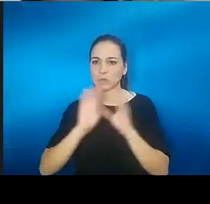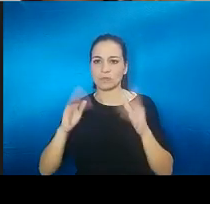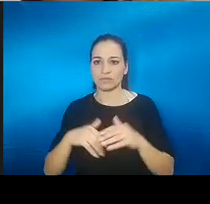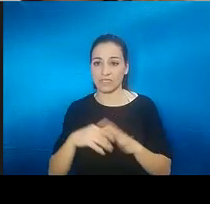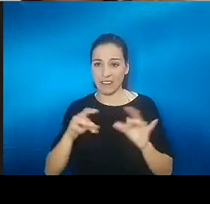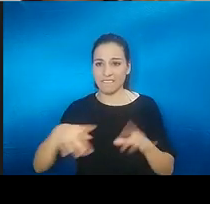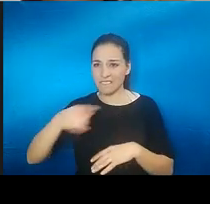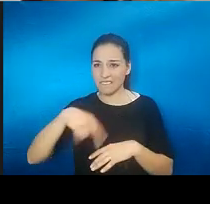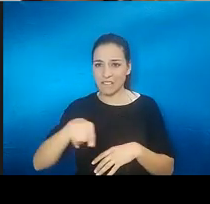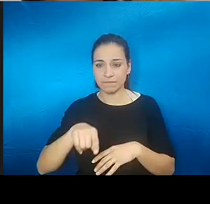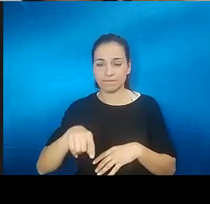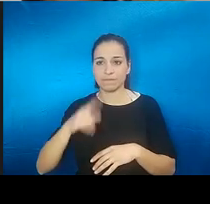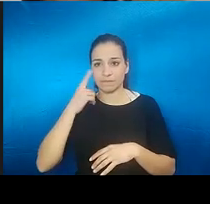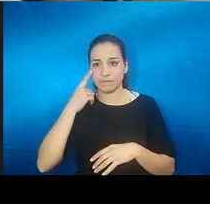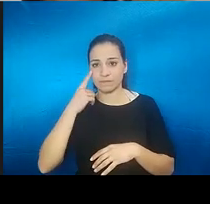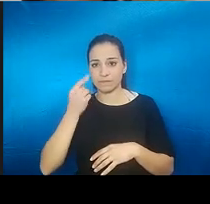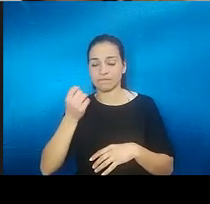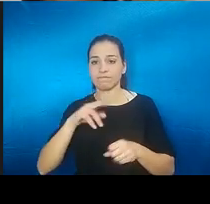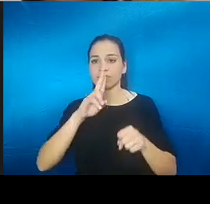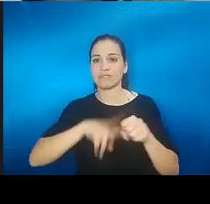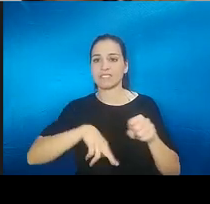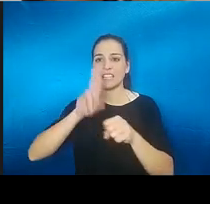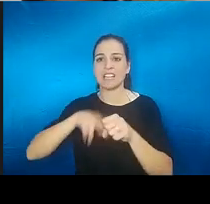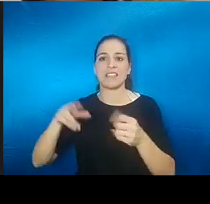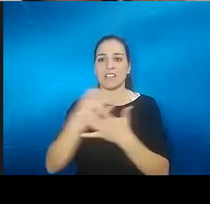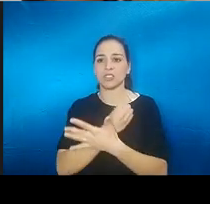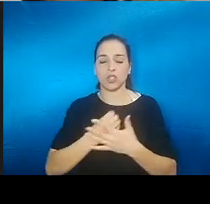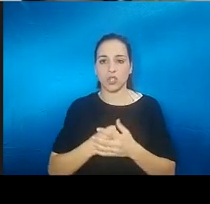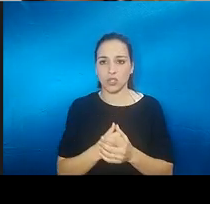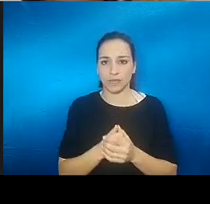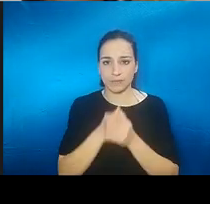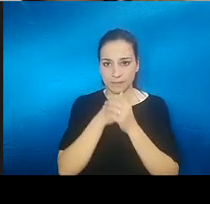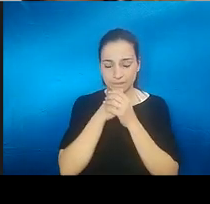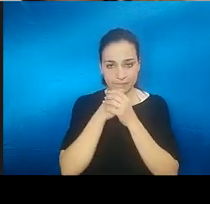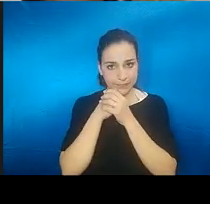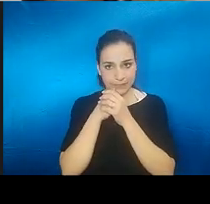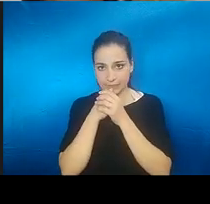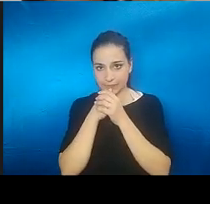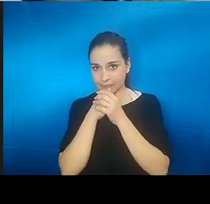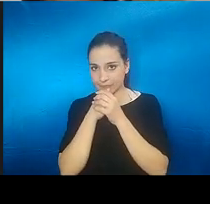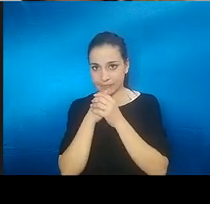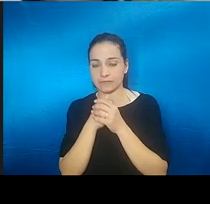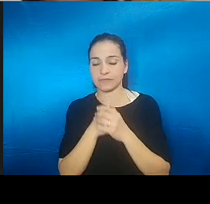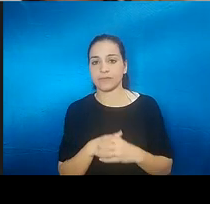probad silenciad a los micros todos a ver si igual así no sé si queréis